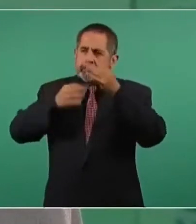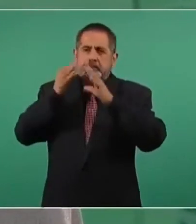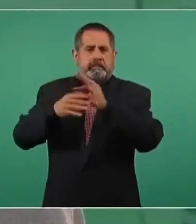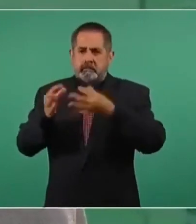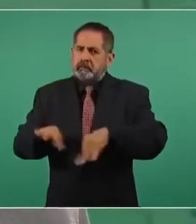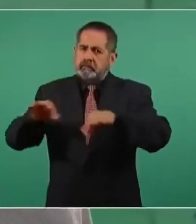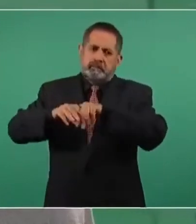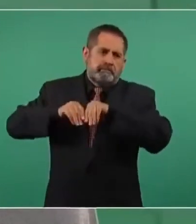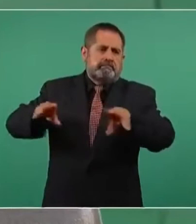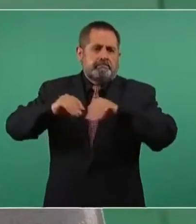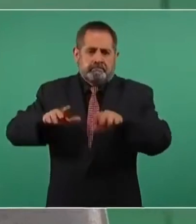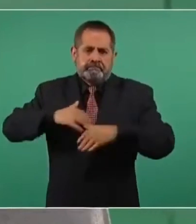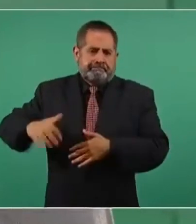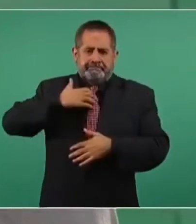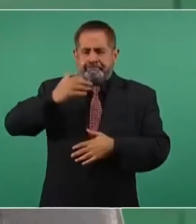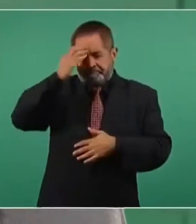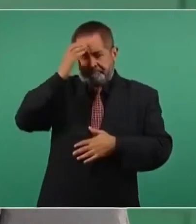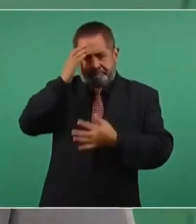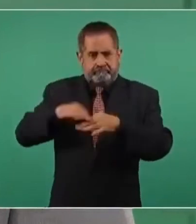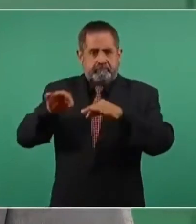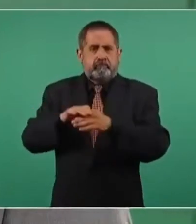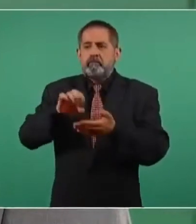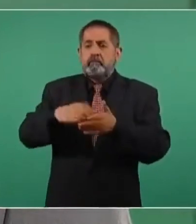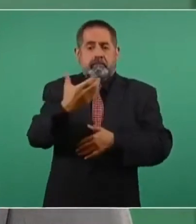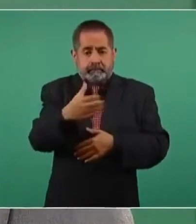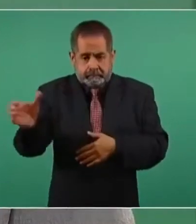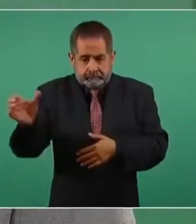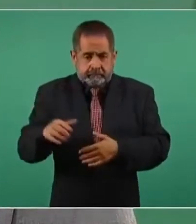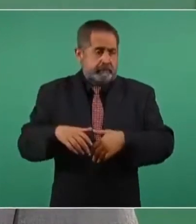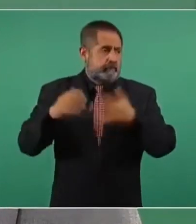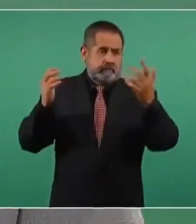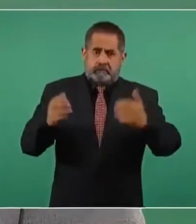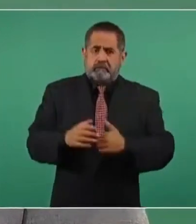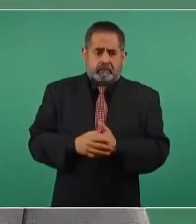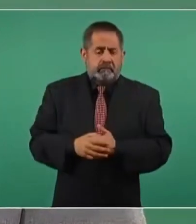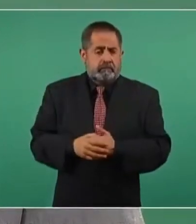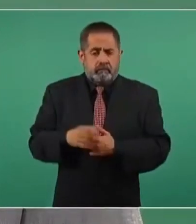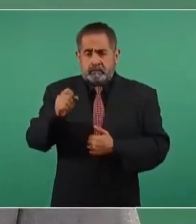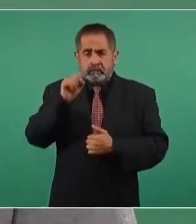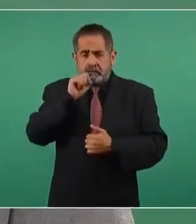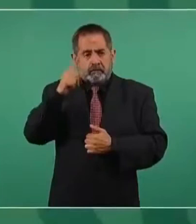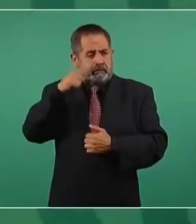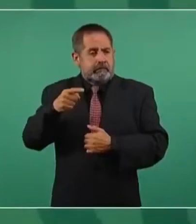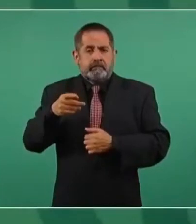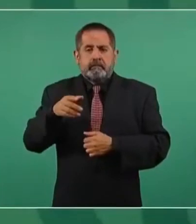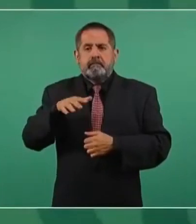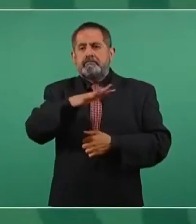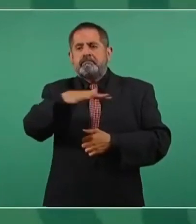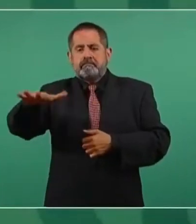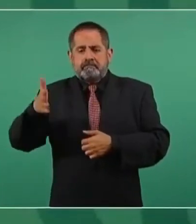mucho muy importante el campo la actividad pesquera